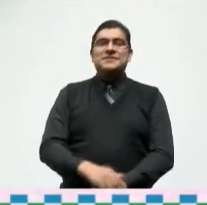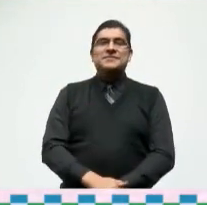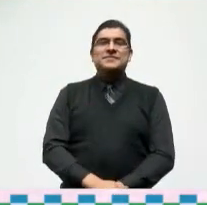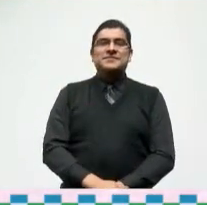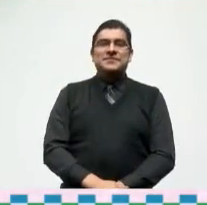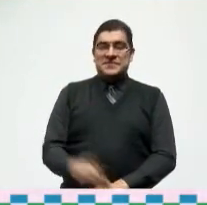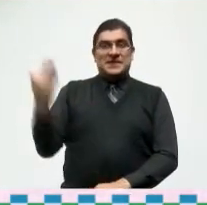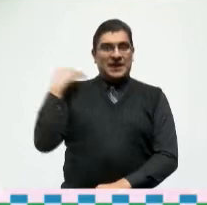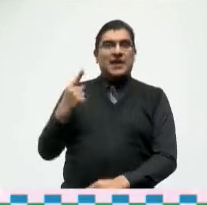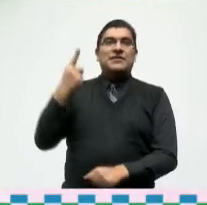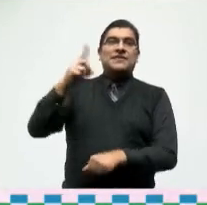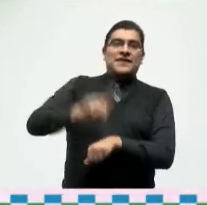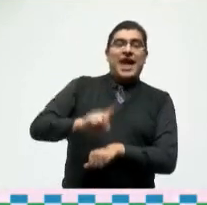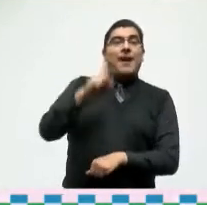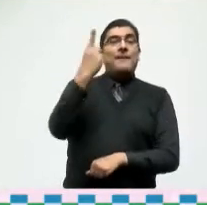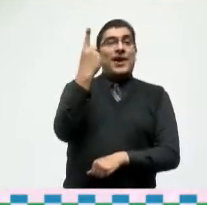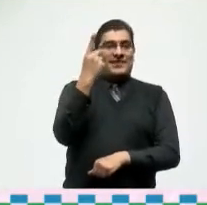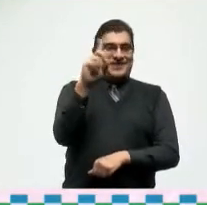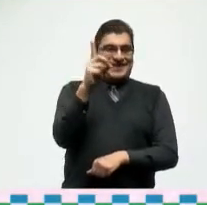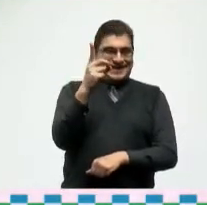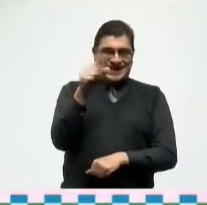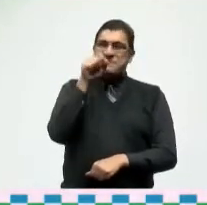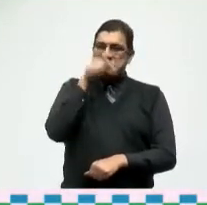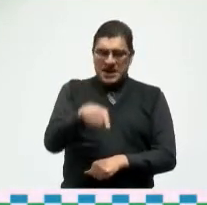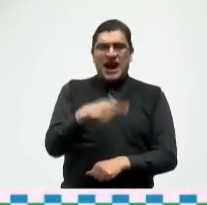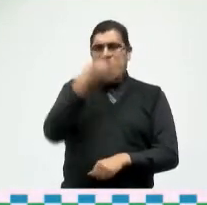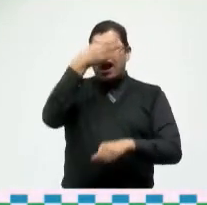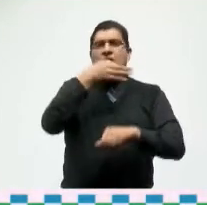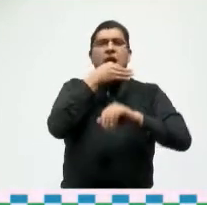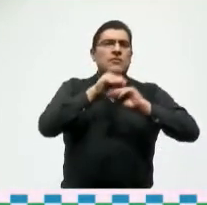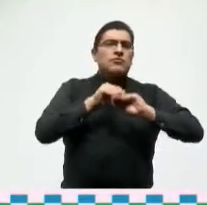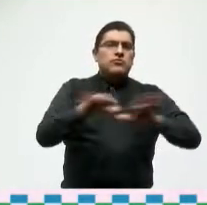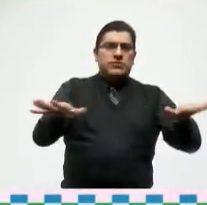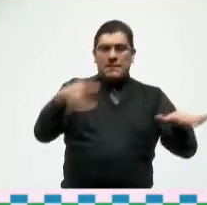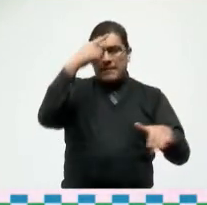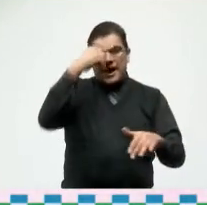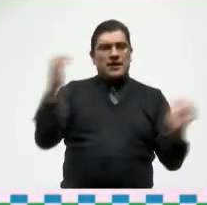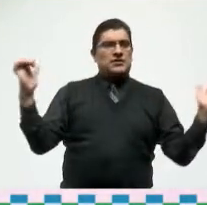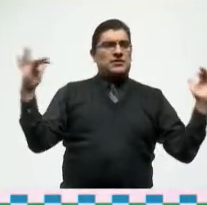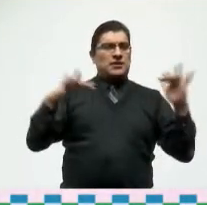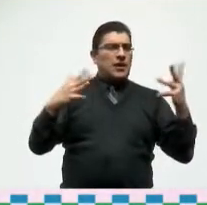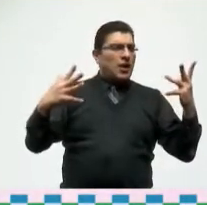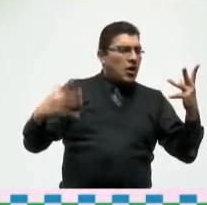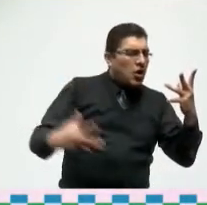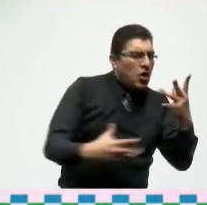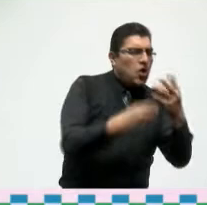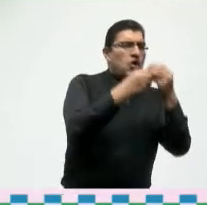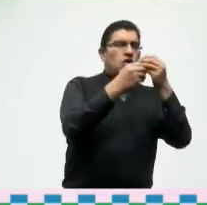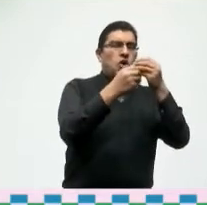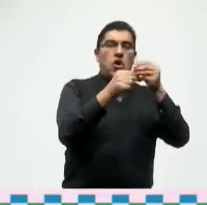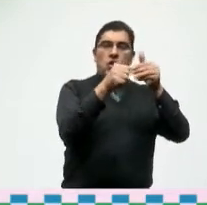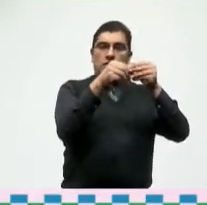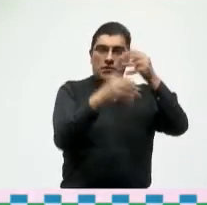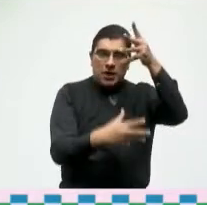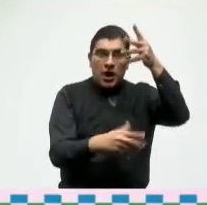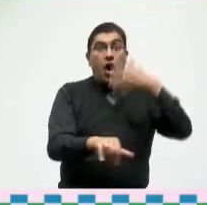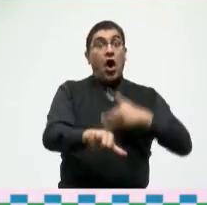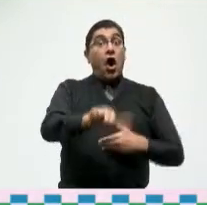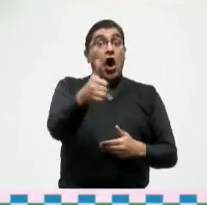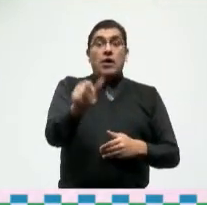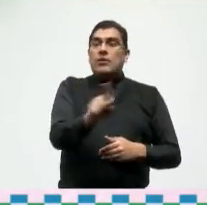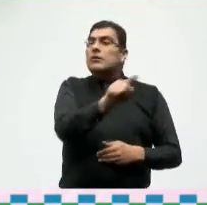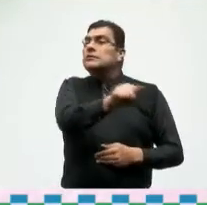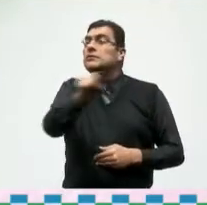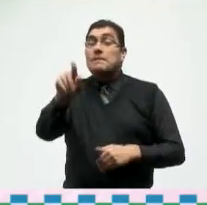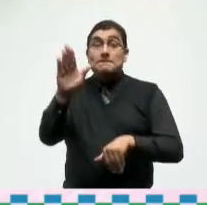día primero de diciembre en relación para poder llevar a cabo la suma de 11 pueblos mágicos más